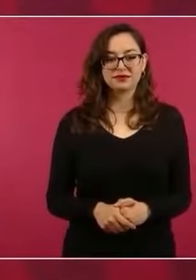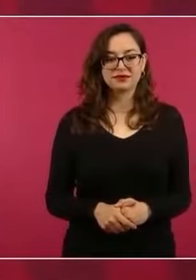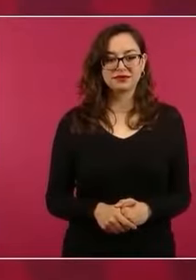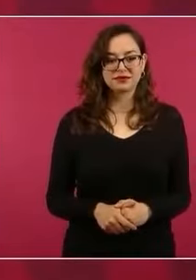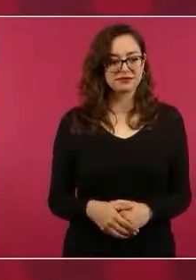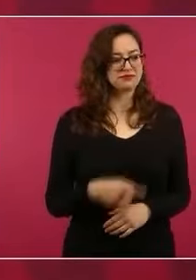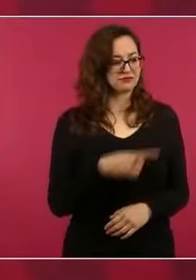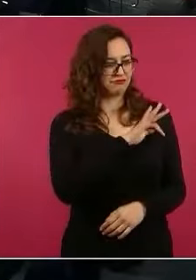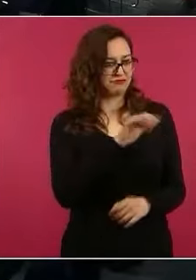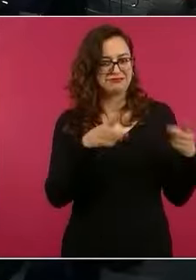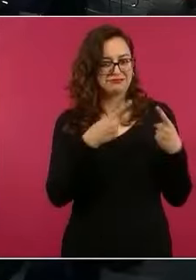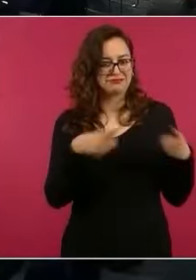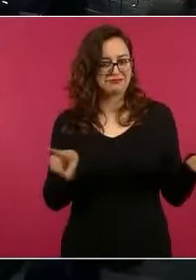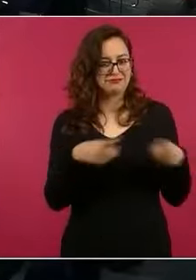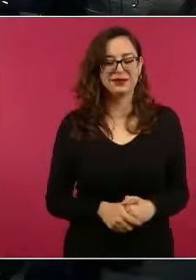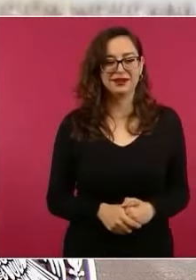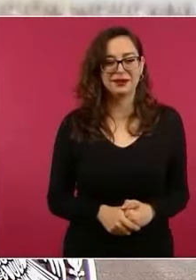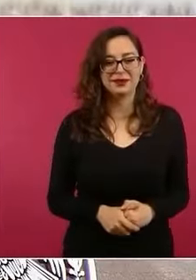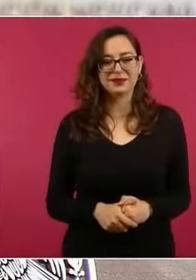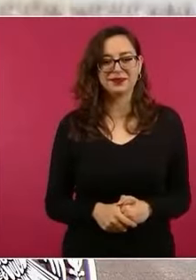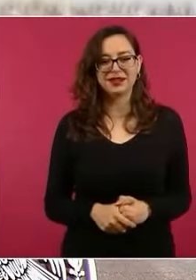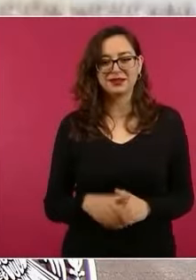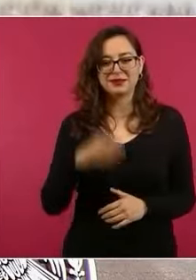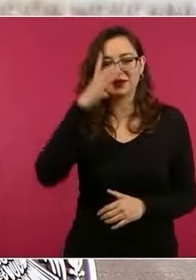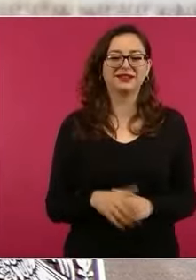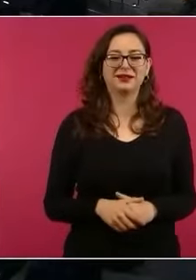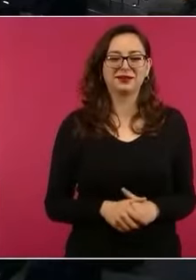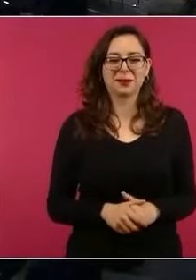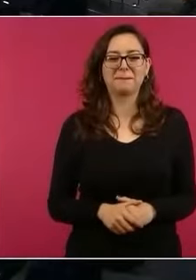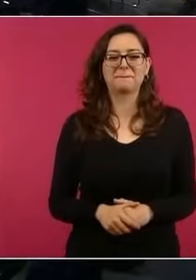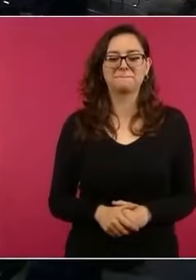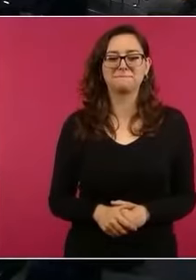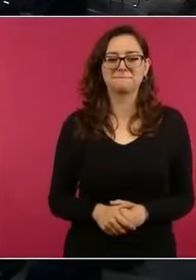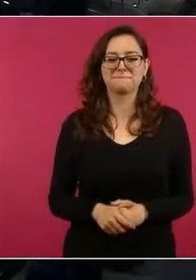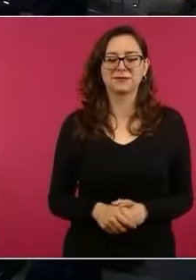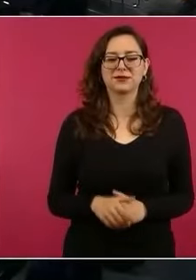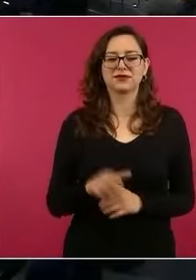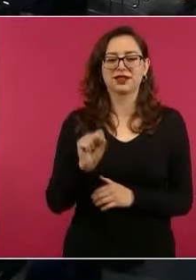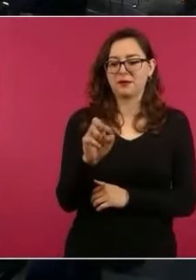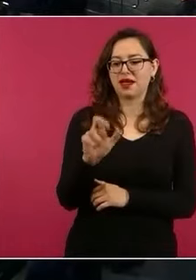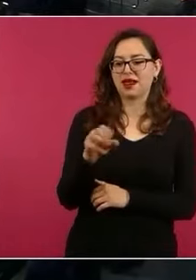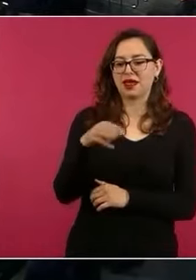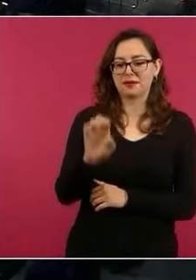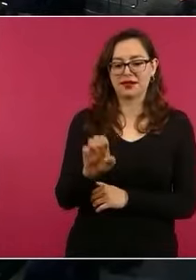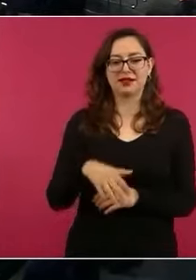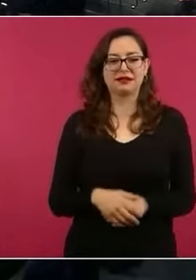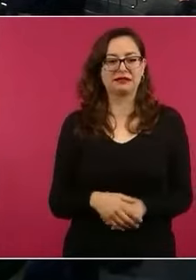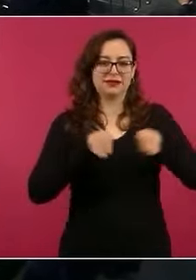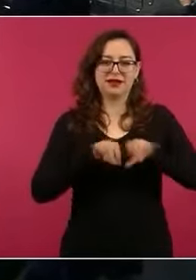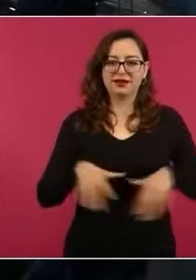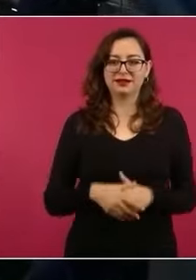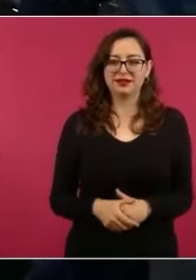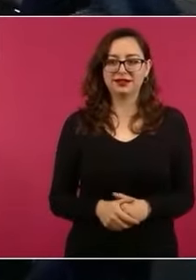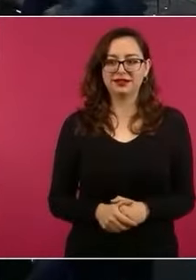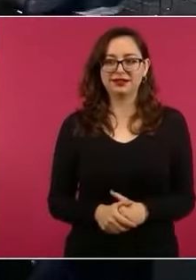¿por qué no pones esa, este, cómo se llama esa? ¿Eh? Ya, espérame. Vamos a ver si le encuentro. No nos vayan a cobrar este,